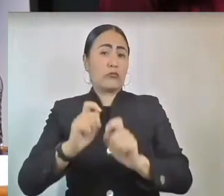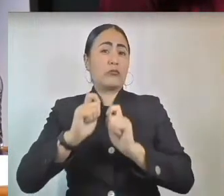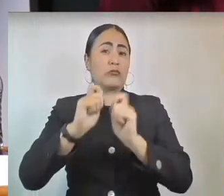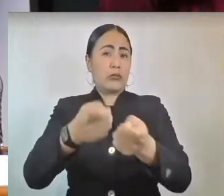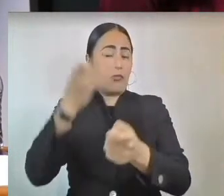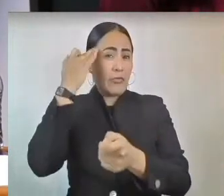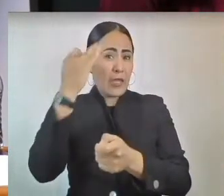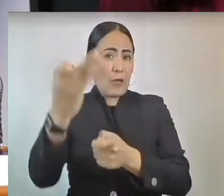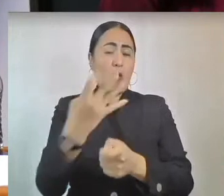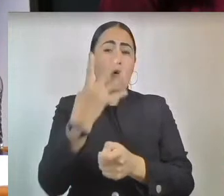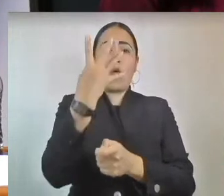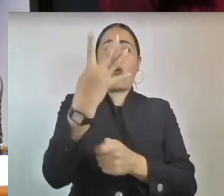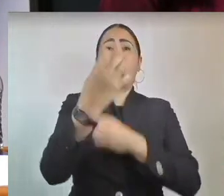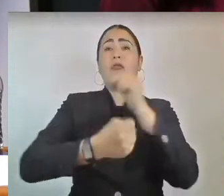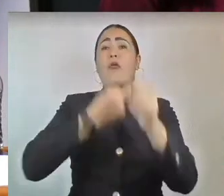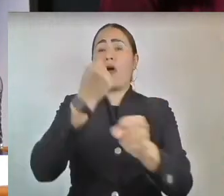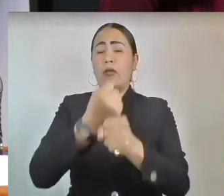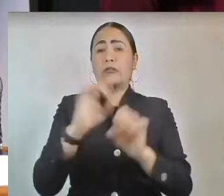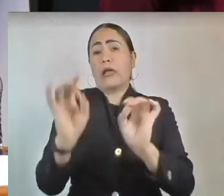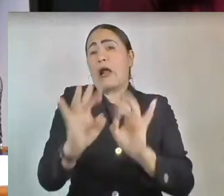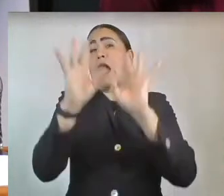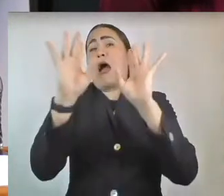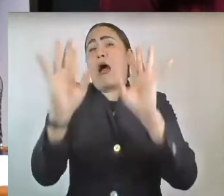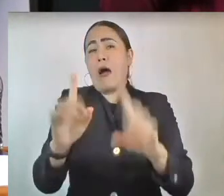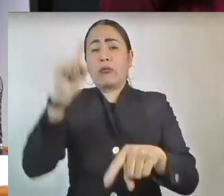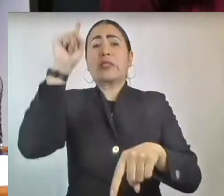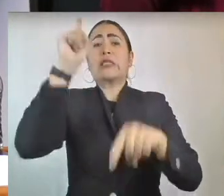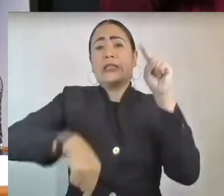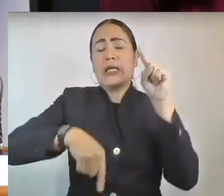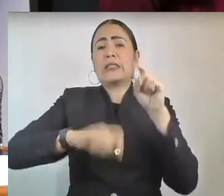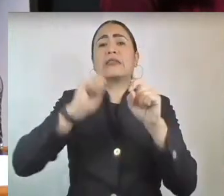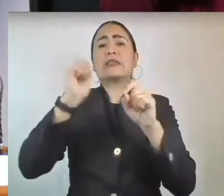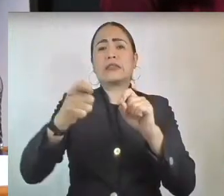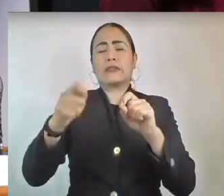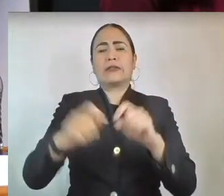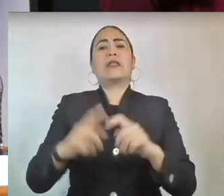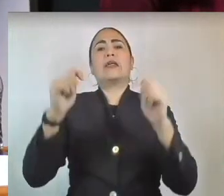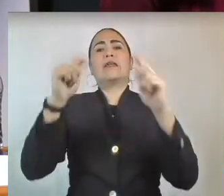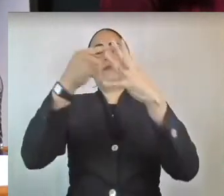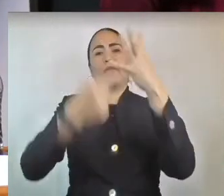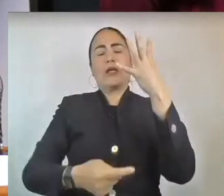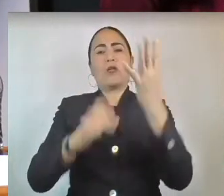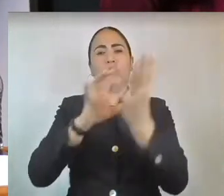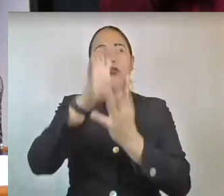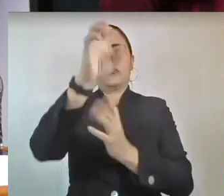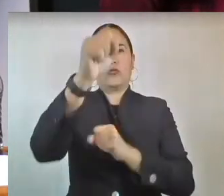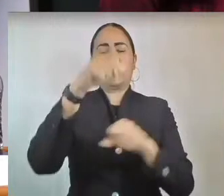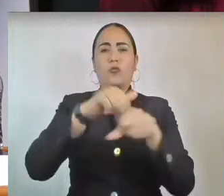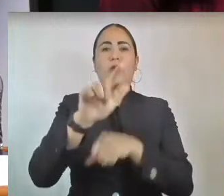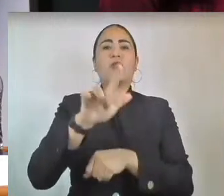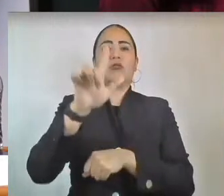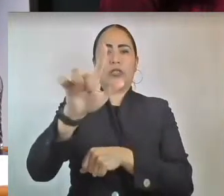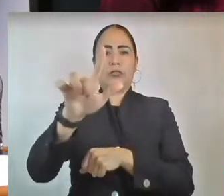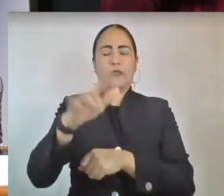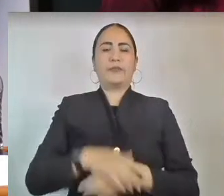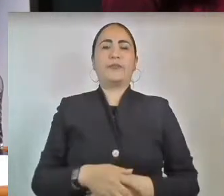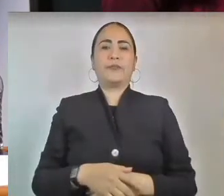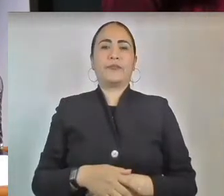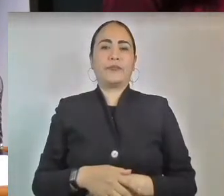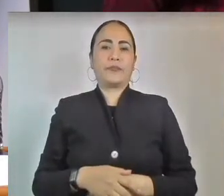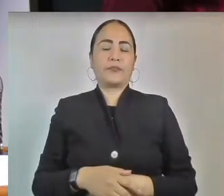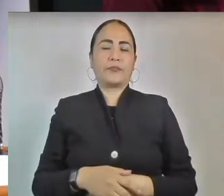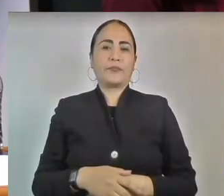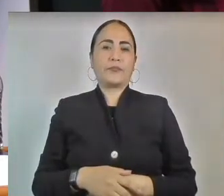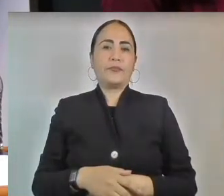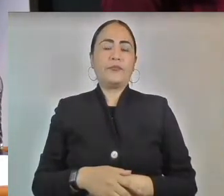removido de sus funciones en términos del título séptimo de la Constitución del Estado. Cuarto, las